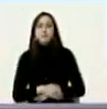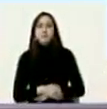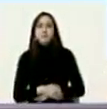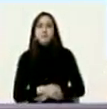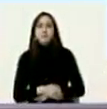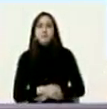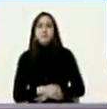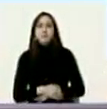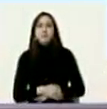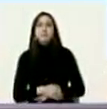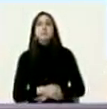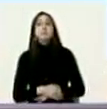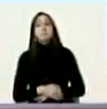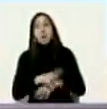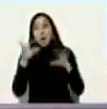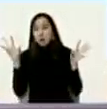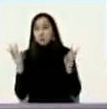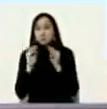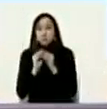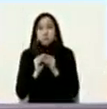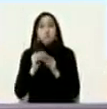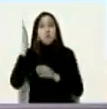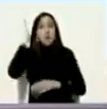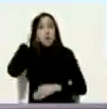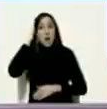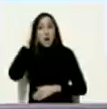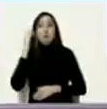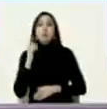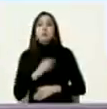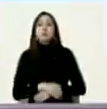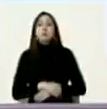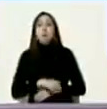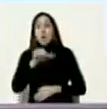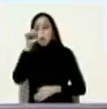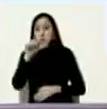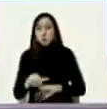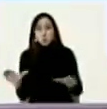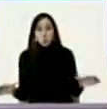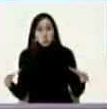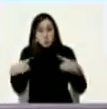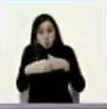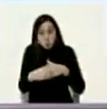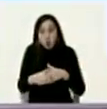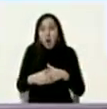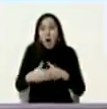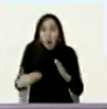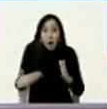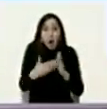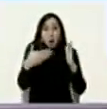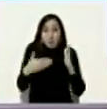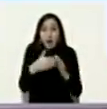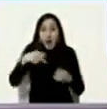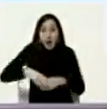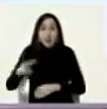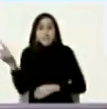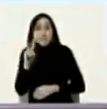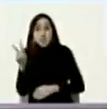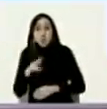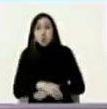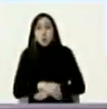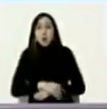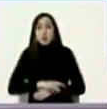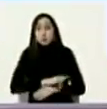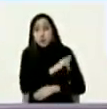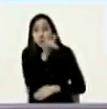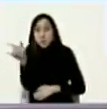que saquen sus cuentas en el Comando Sur que se la pasa amenazándonos y viajando a América Latina